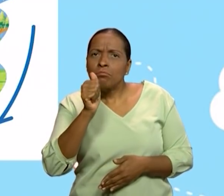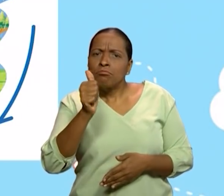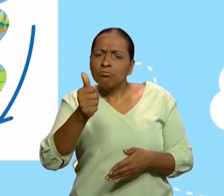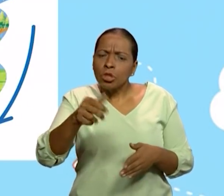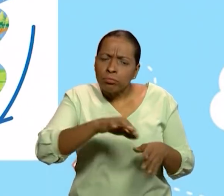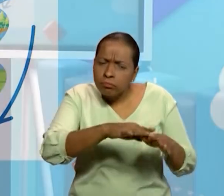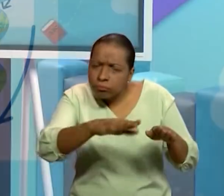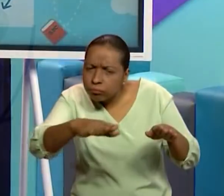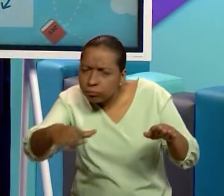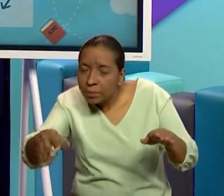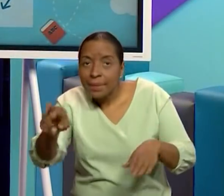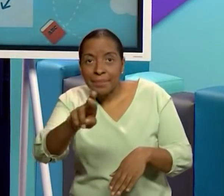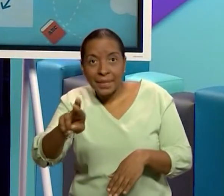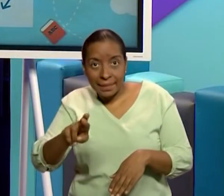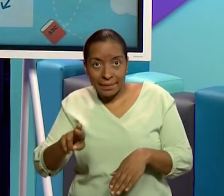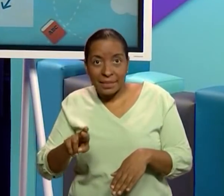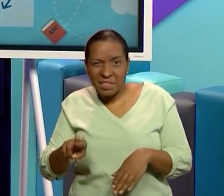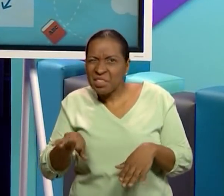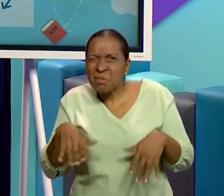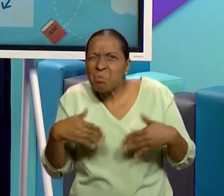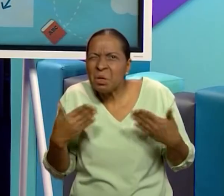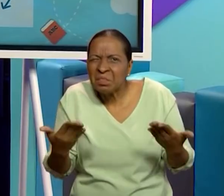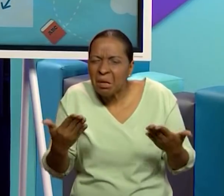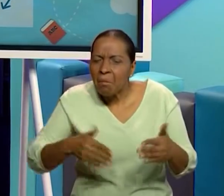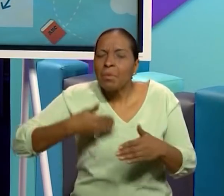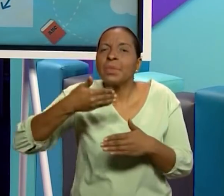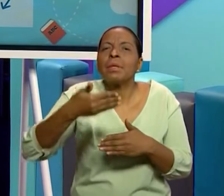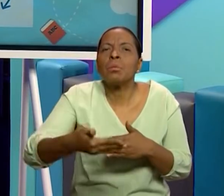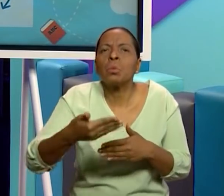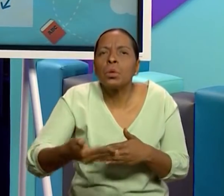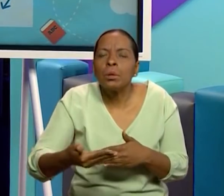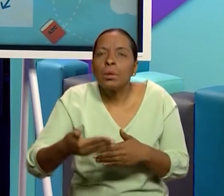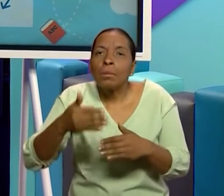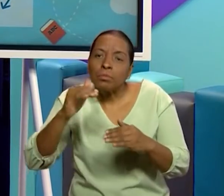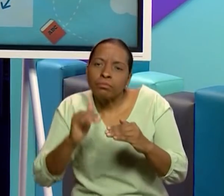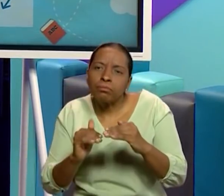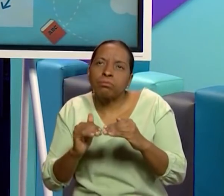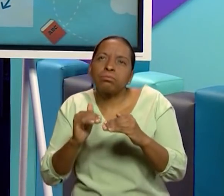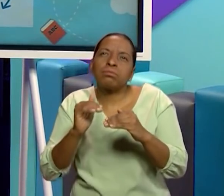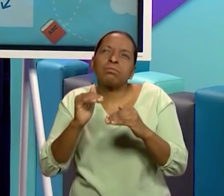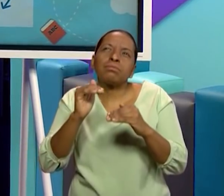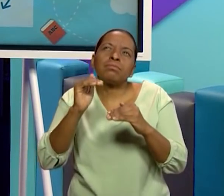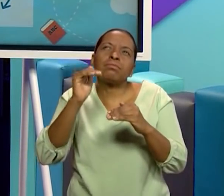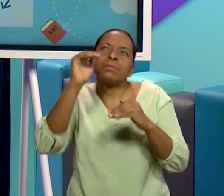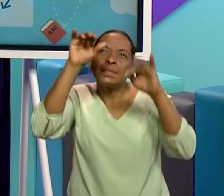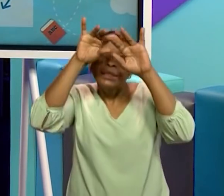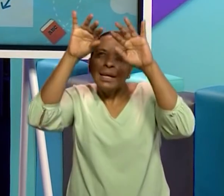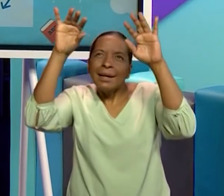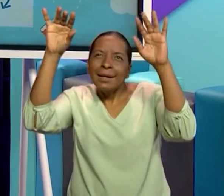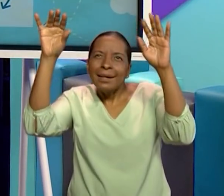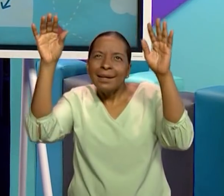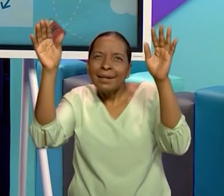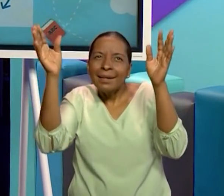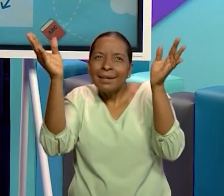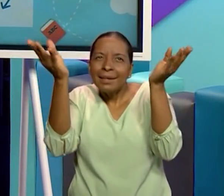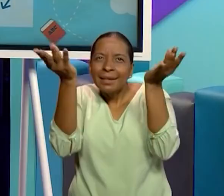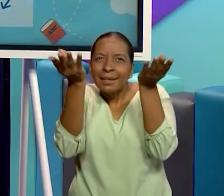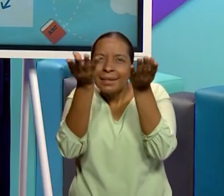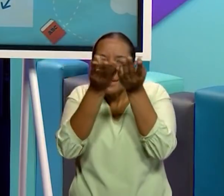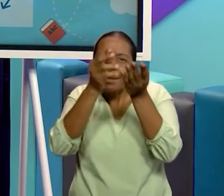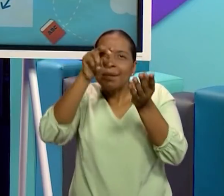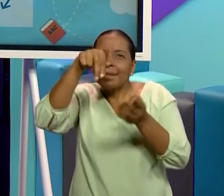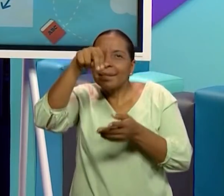qué va a pasar después con con el agua? El va a subir a las nubes. En esta